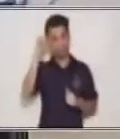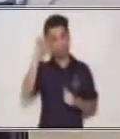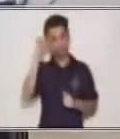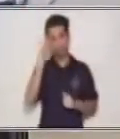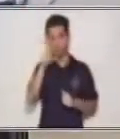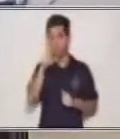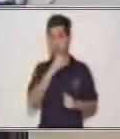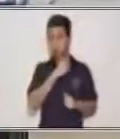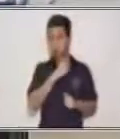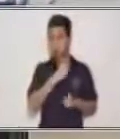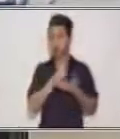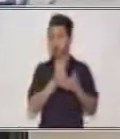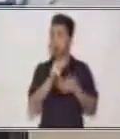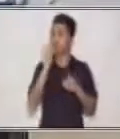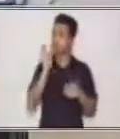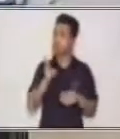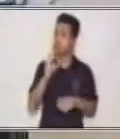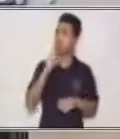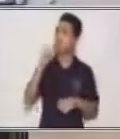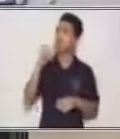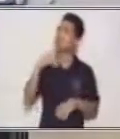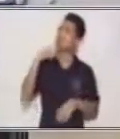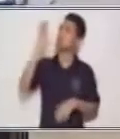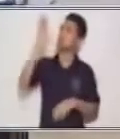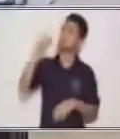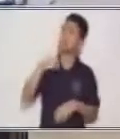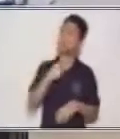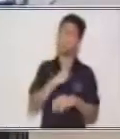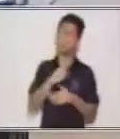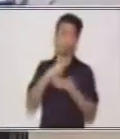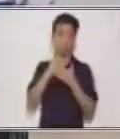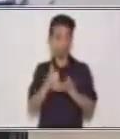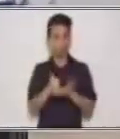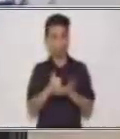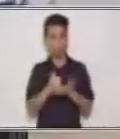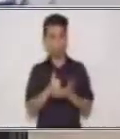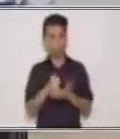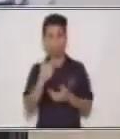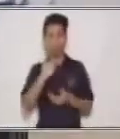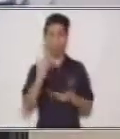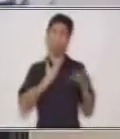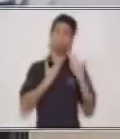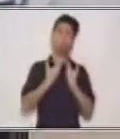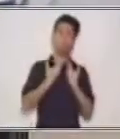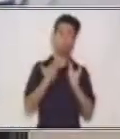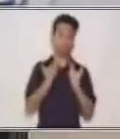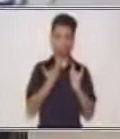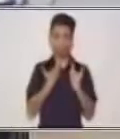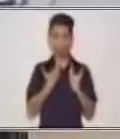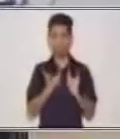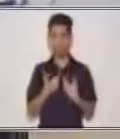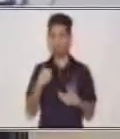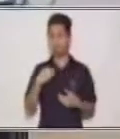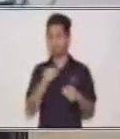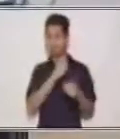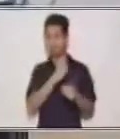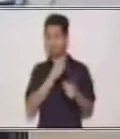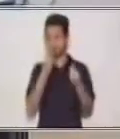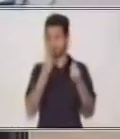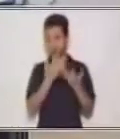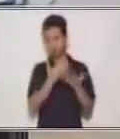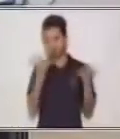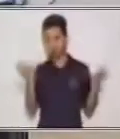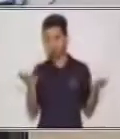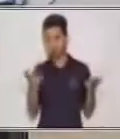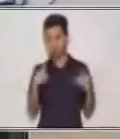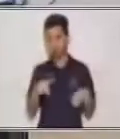quieres ayudar, siempre pregunta antes, para no provocar algún daño, lastimarte o lastimar a los demás. Te queremos mucho y